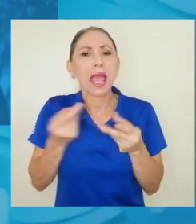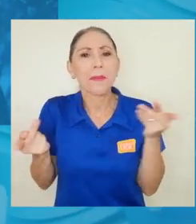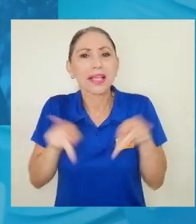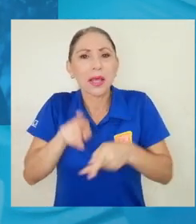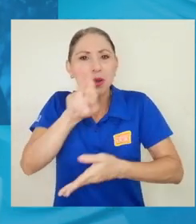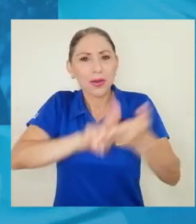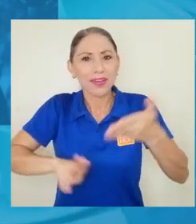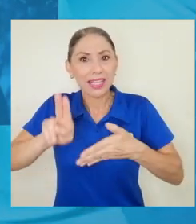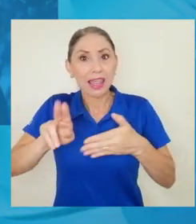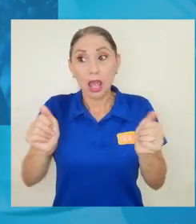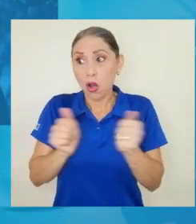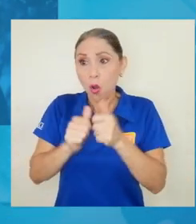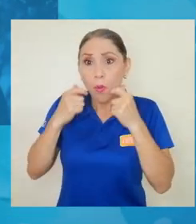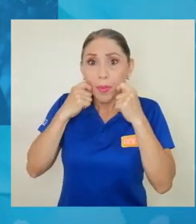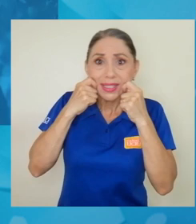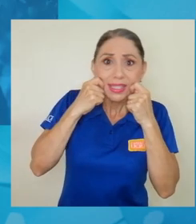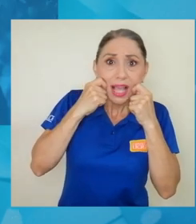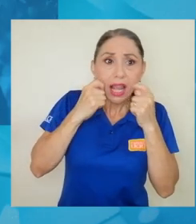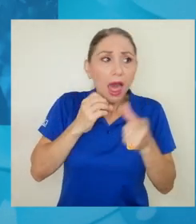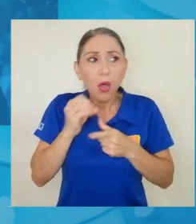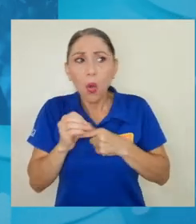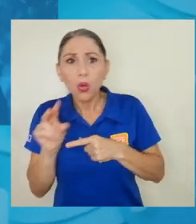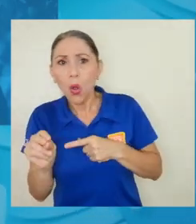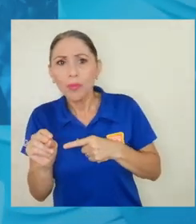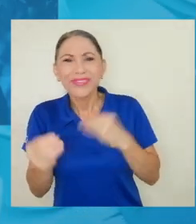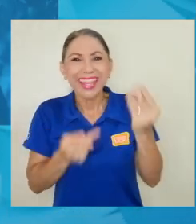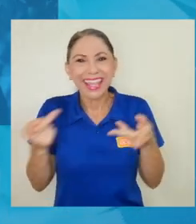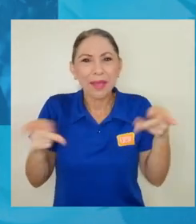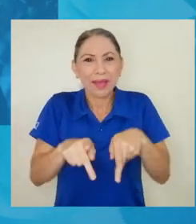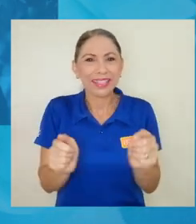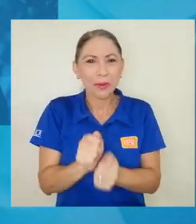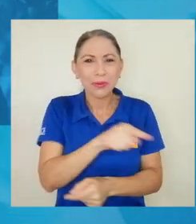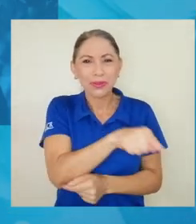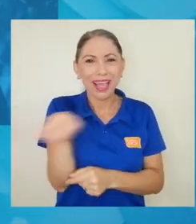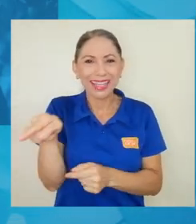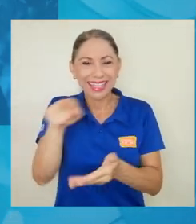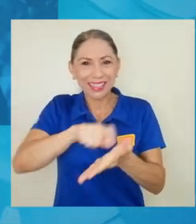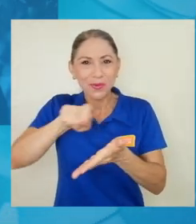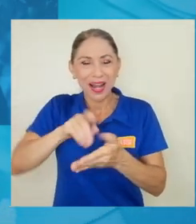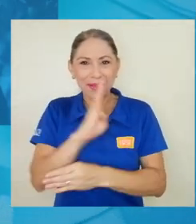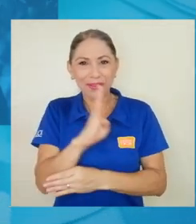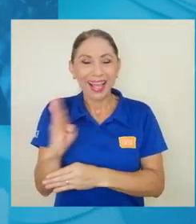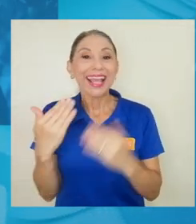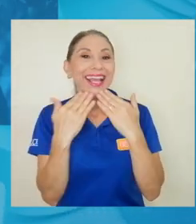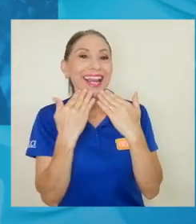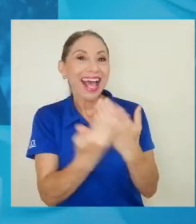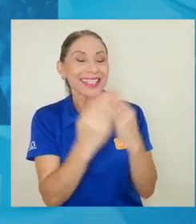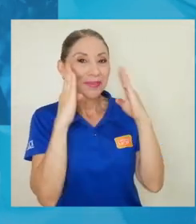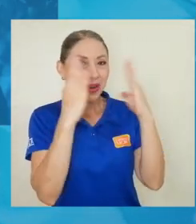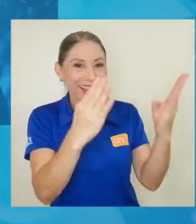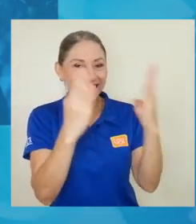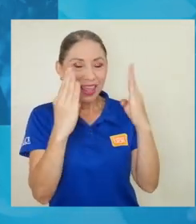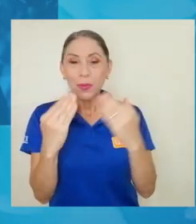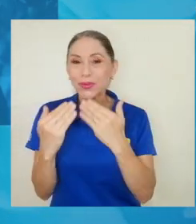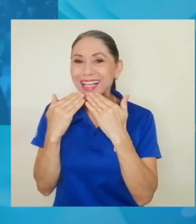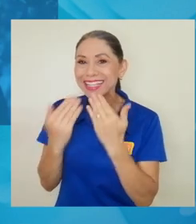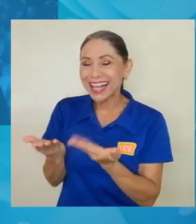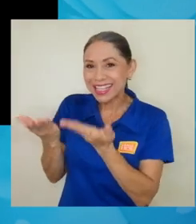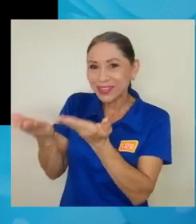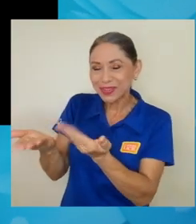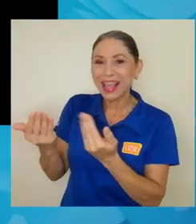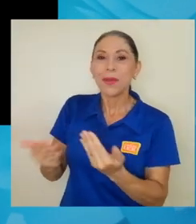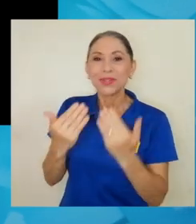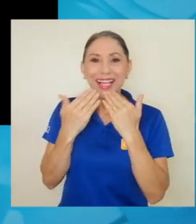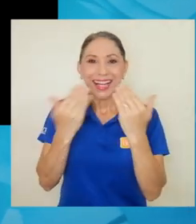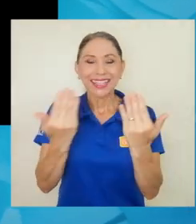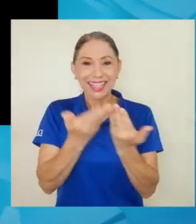pasado en la universidad, con la presencialidad o no, y qué pasa también con ustedes como escuela. Muchísimas gracias por habernos atendido, Ramón. Muchísimas